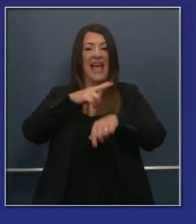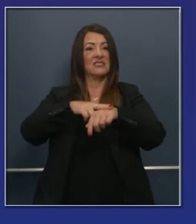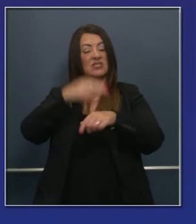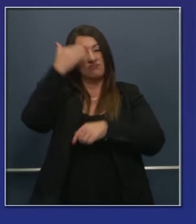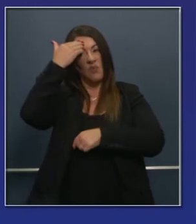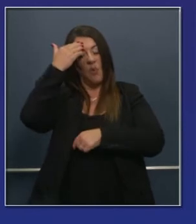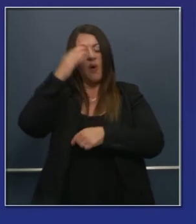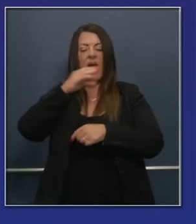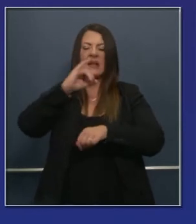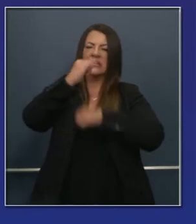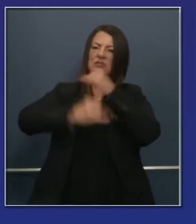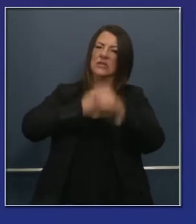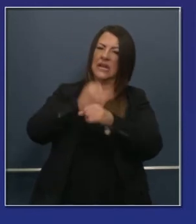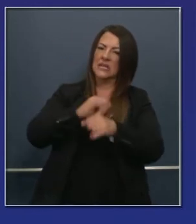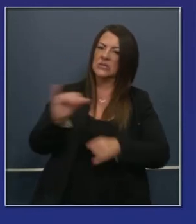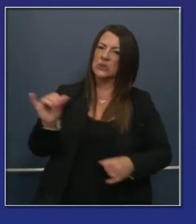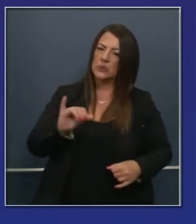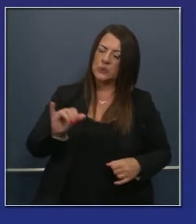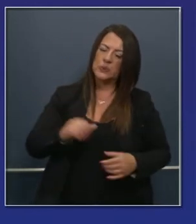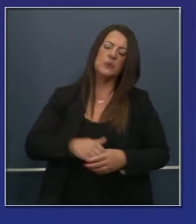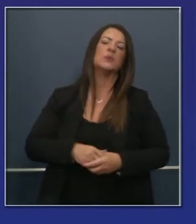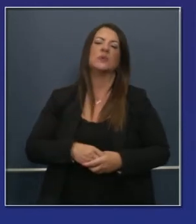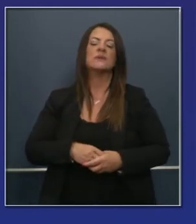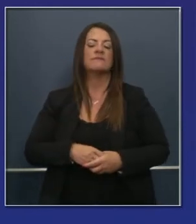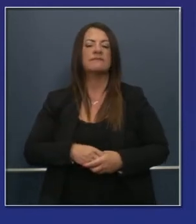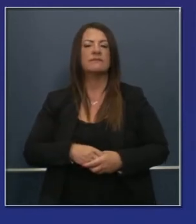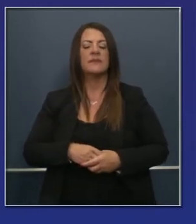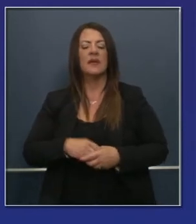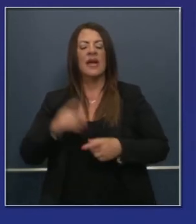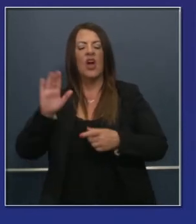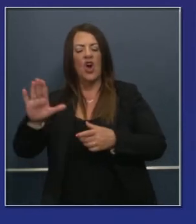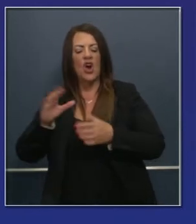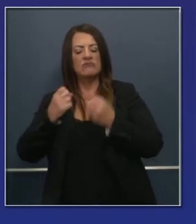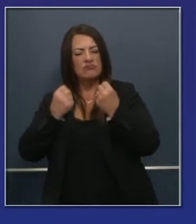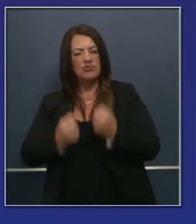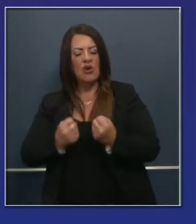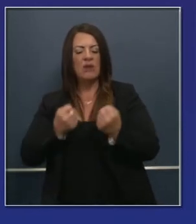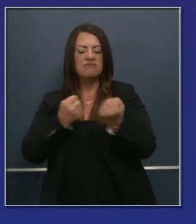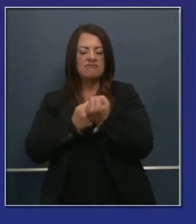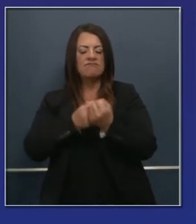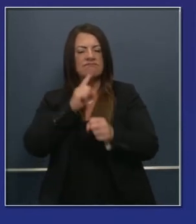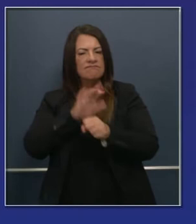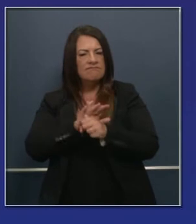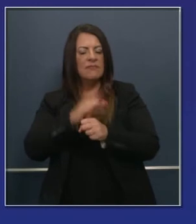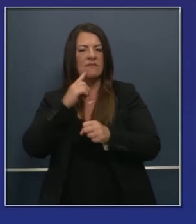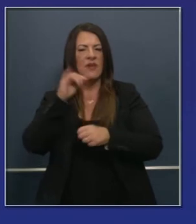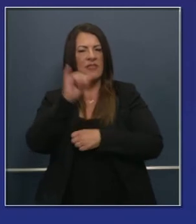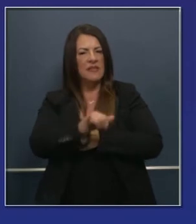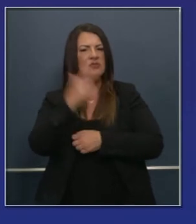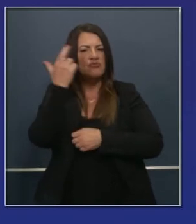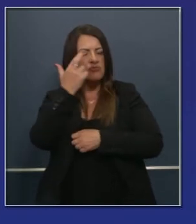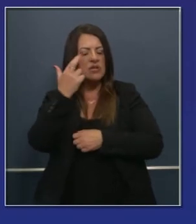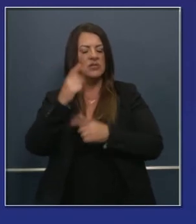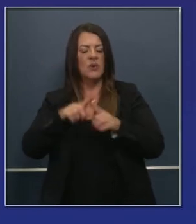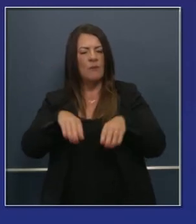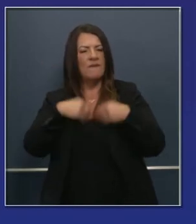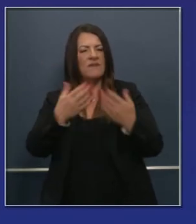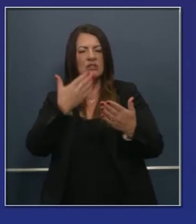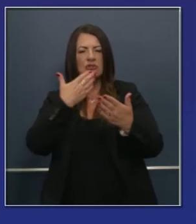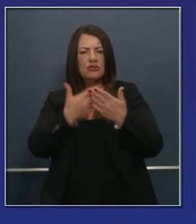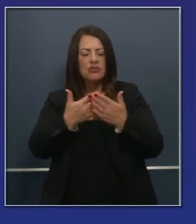internacionalmente, no solo nacionalmente, que ella se ha conectado con esta causa y sigue